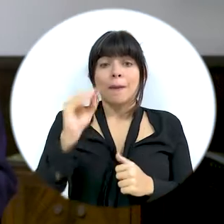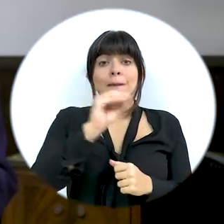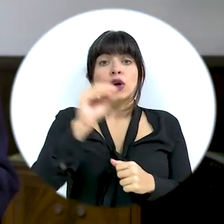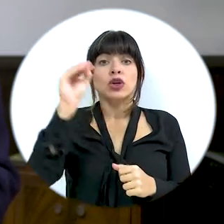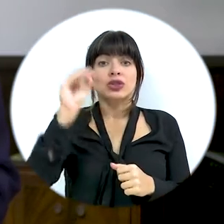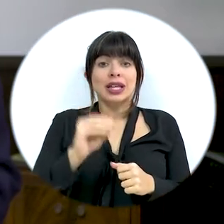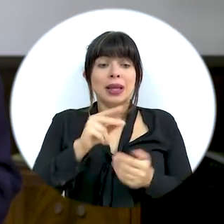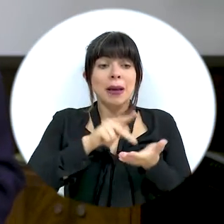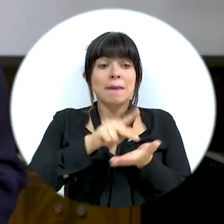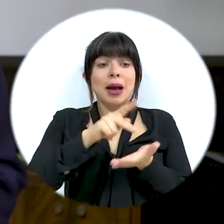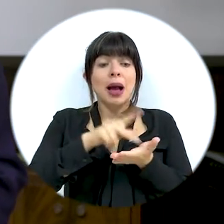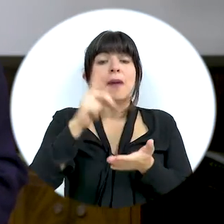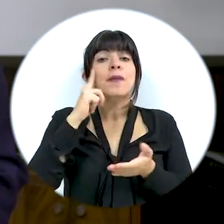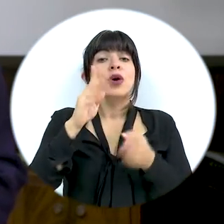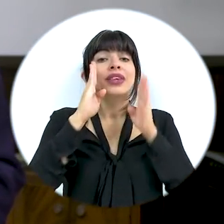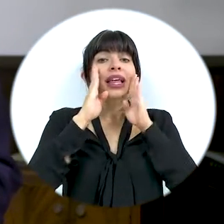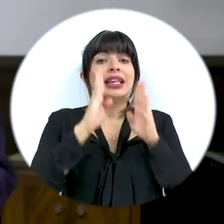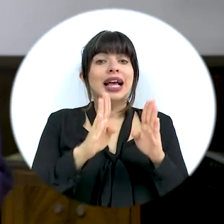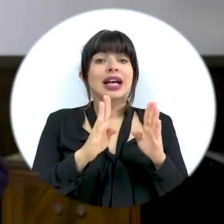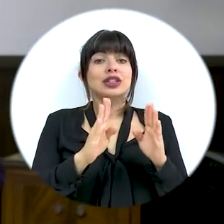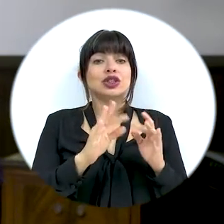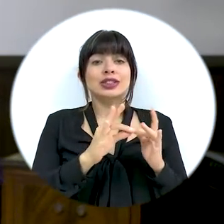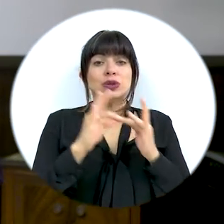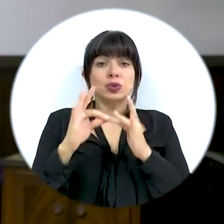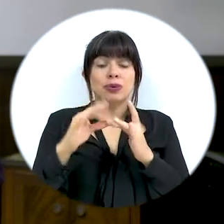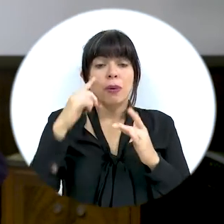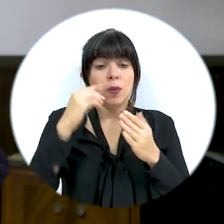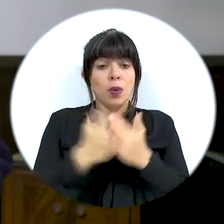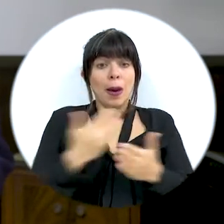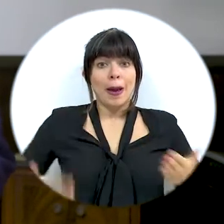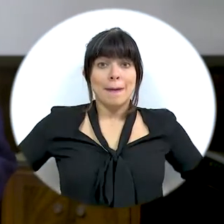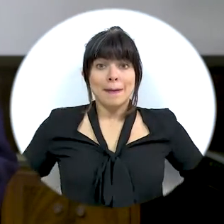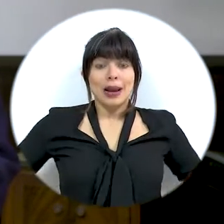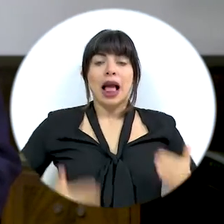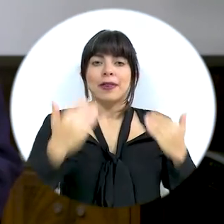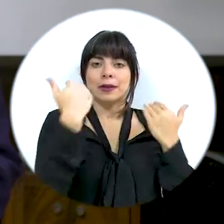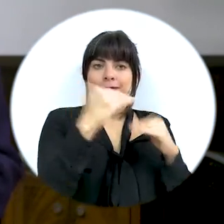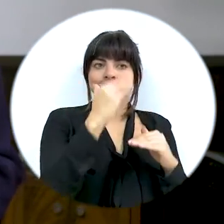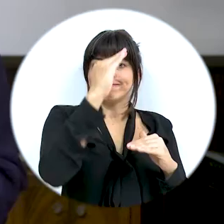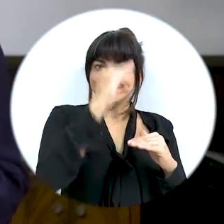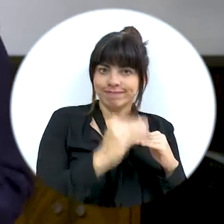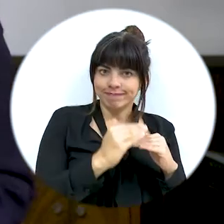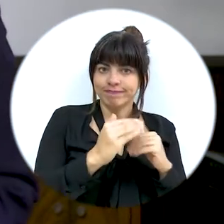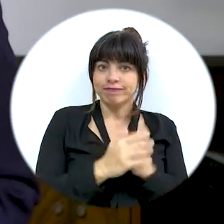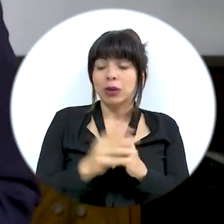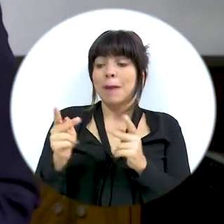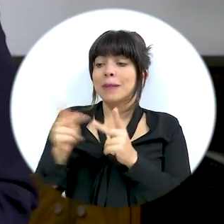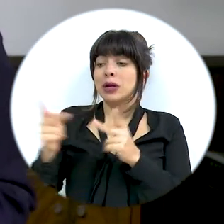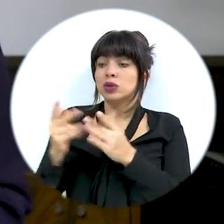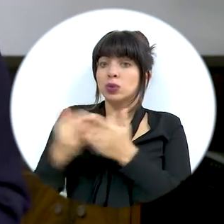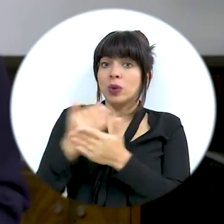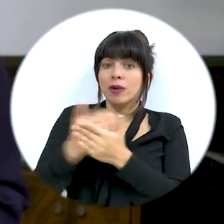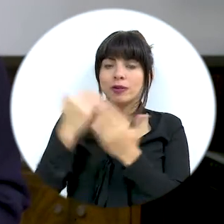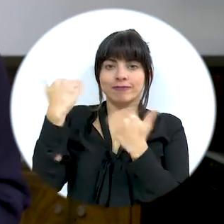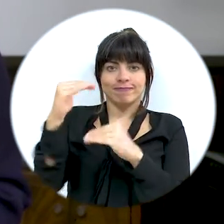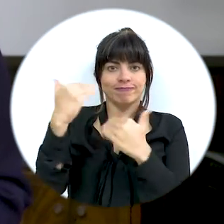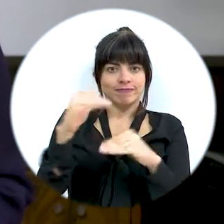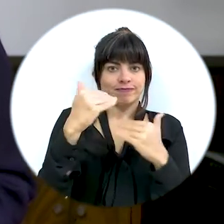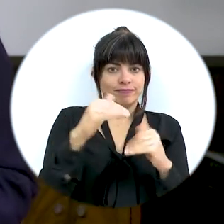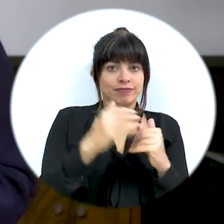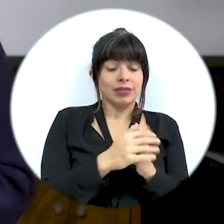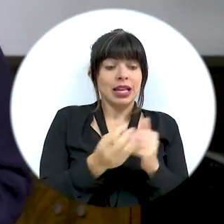Redujimos los porcentajes que se pagan por dedicación exclusiva para nuevos funcionarios. Limitamos el uso de plazas